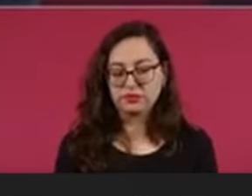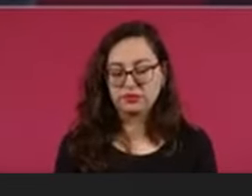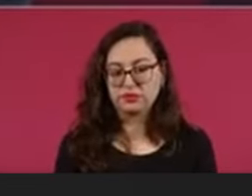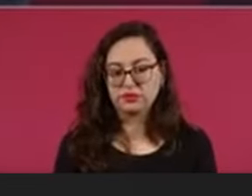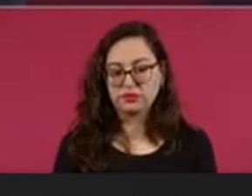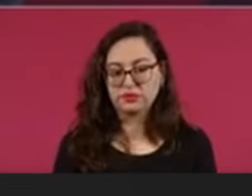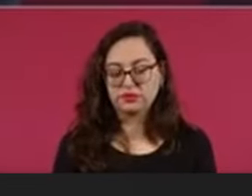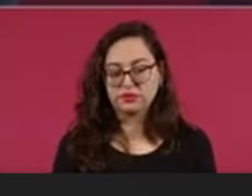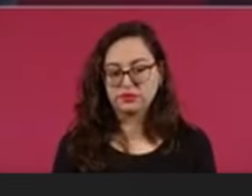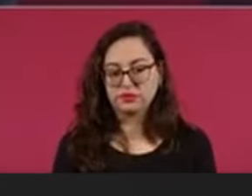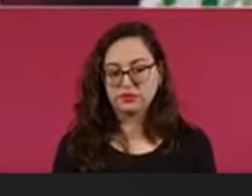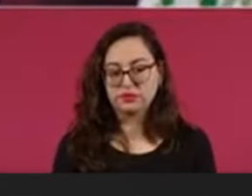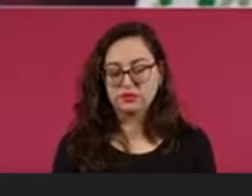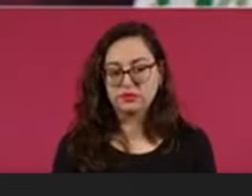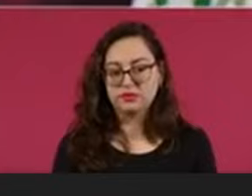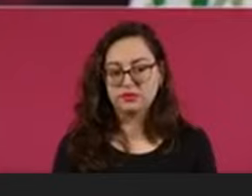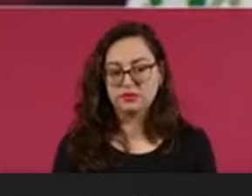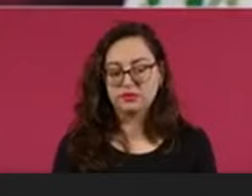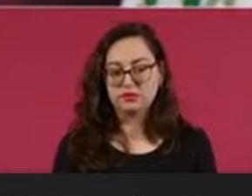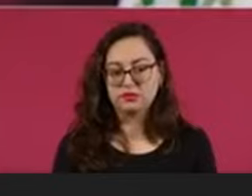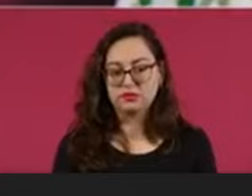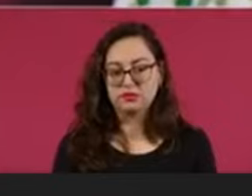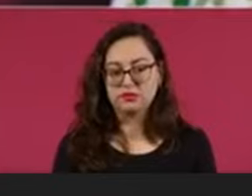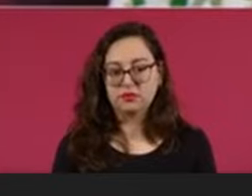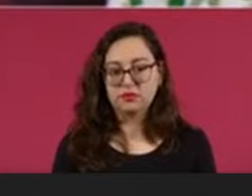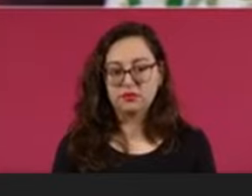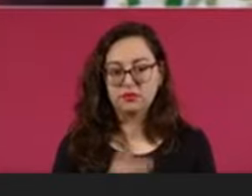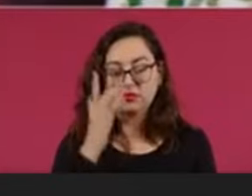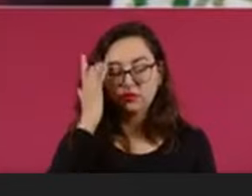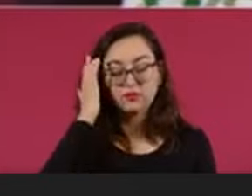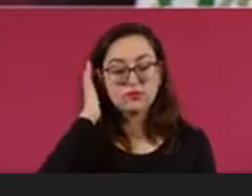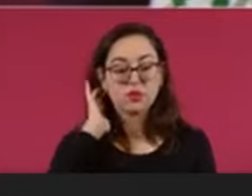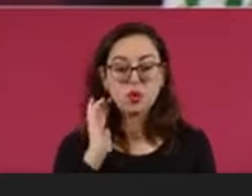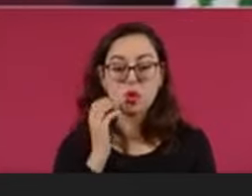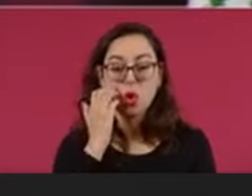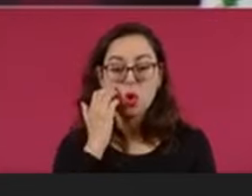tienes,